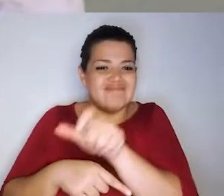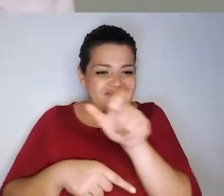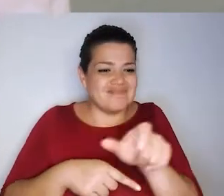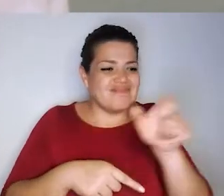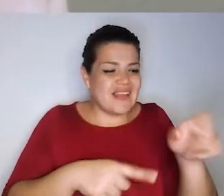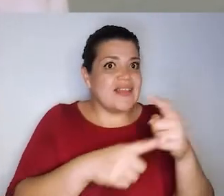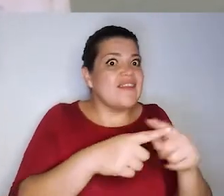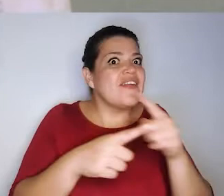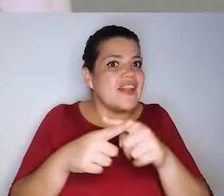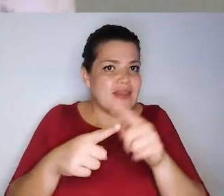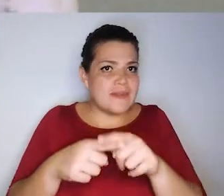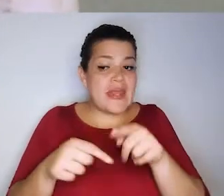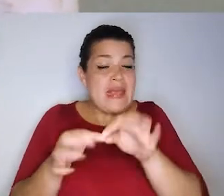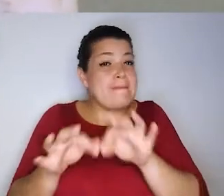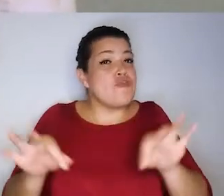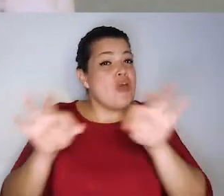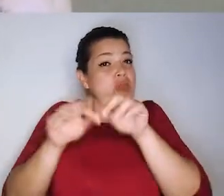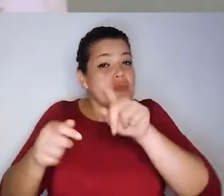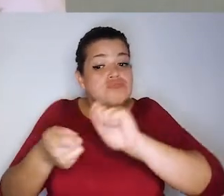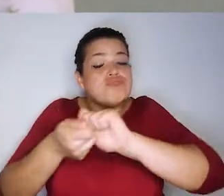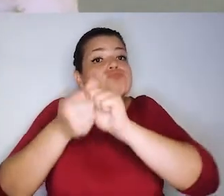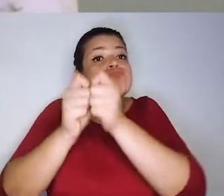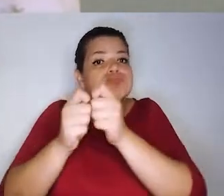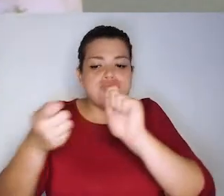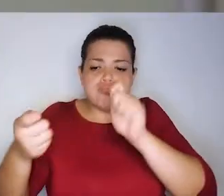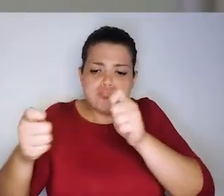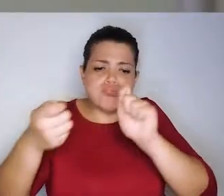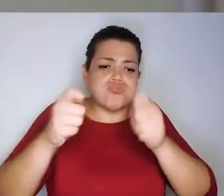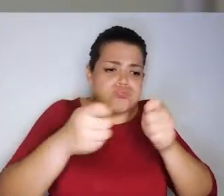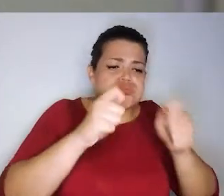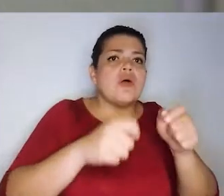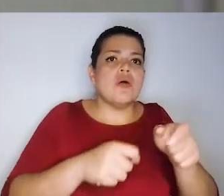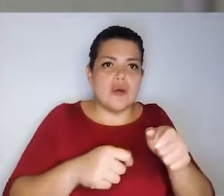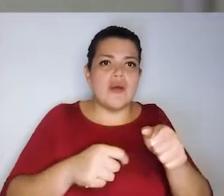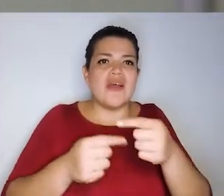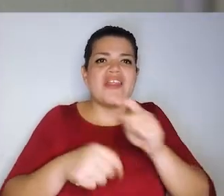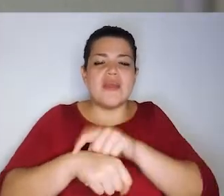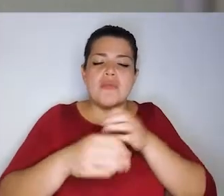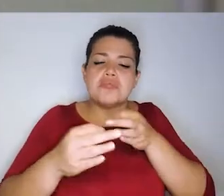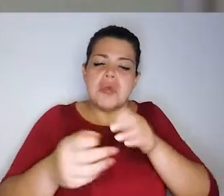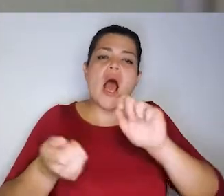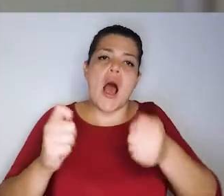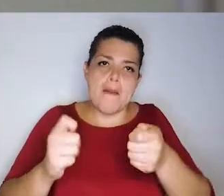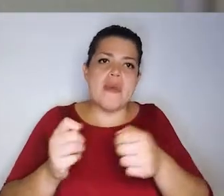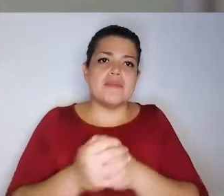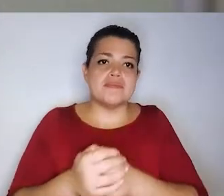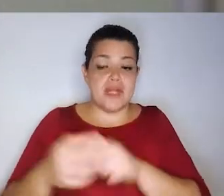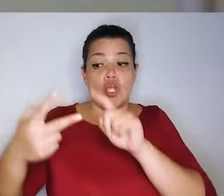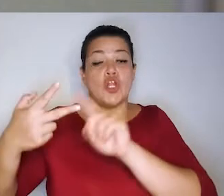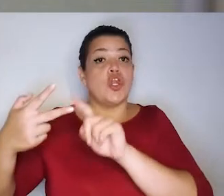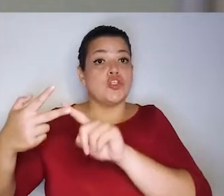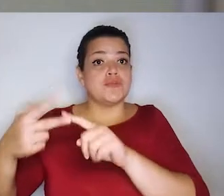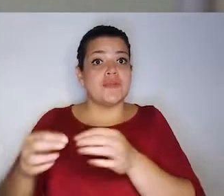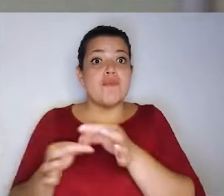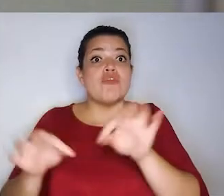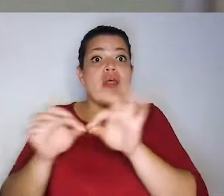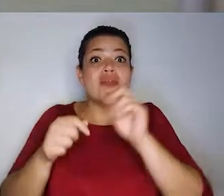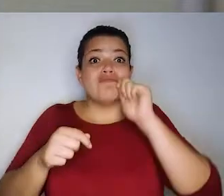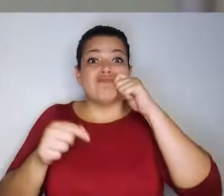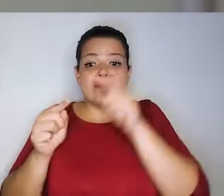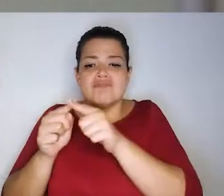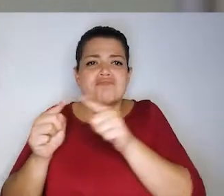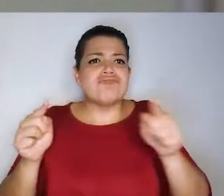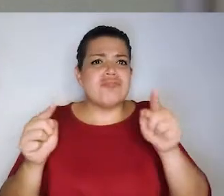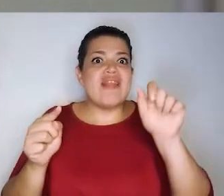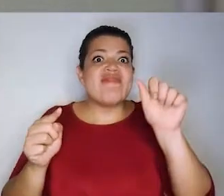También muy importante, cámbialas periódicamente. Número dos, genere contraseñas con más de 10